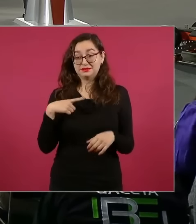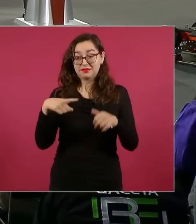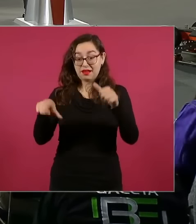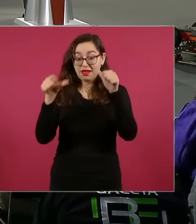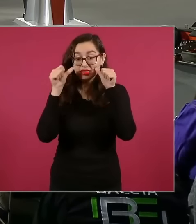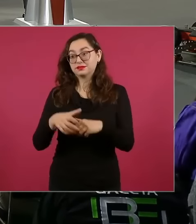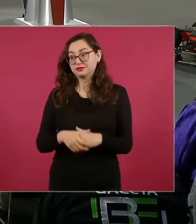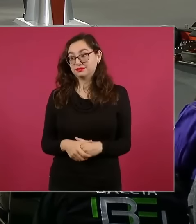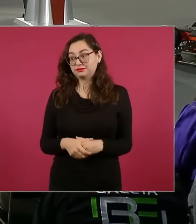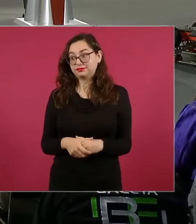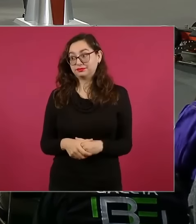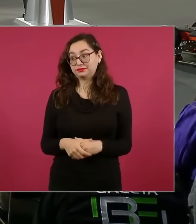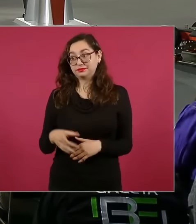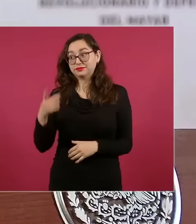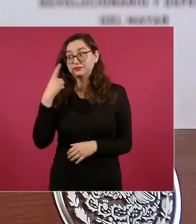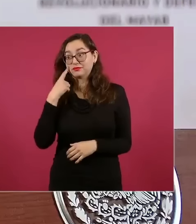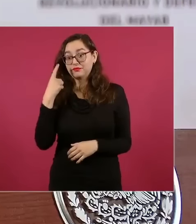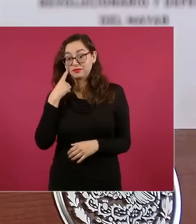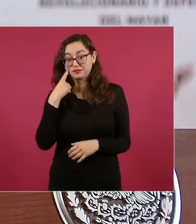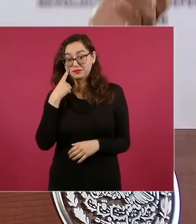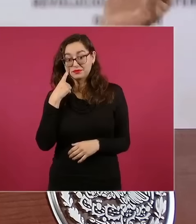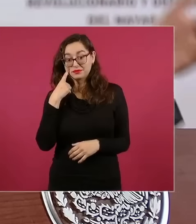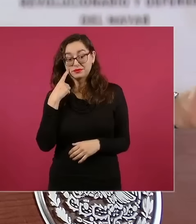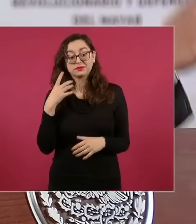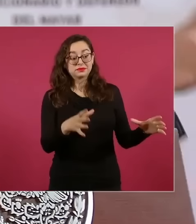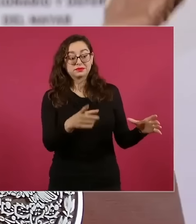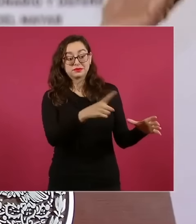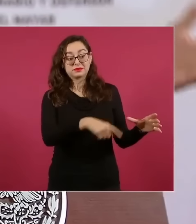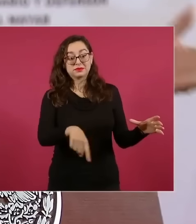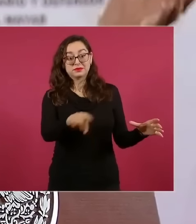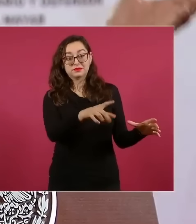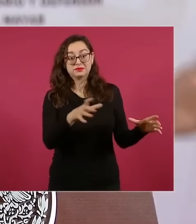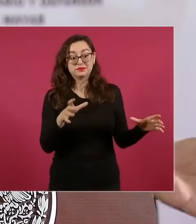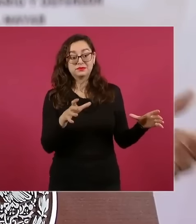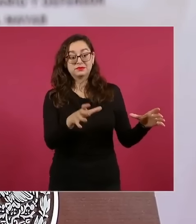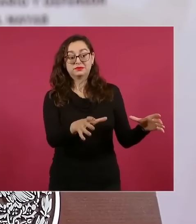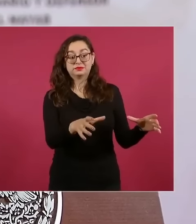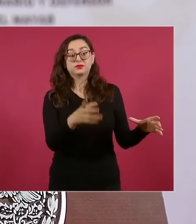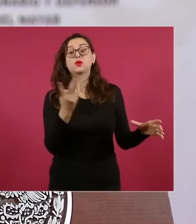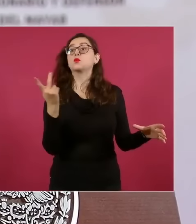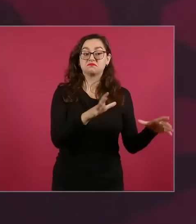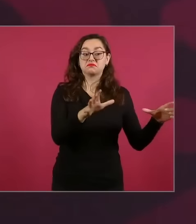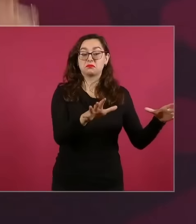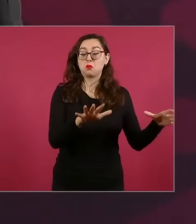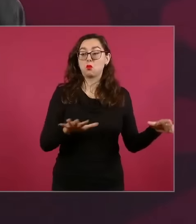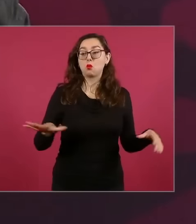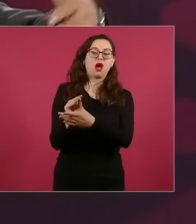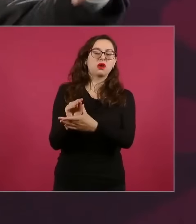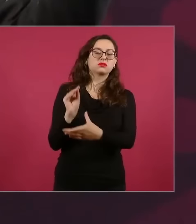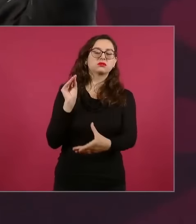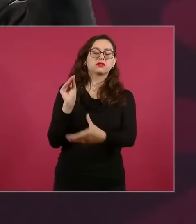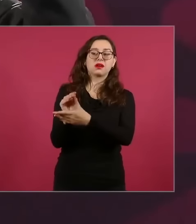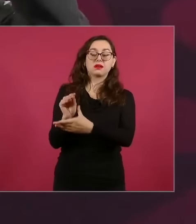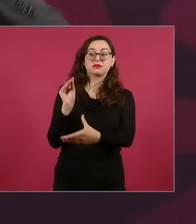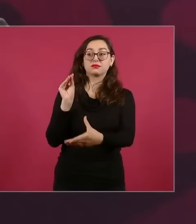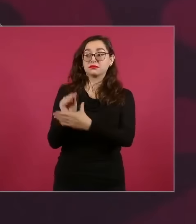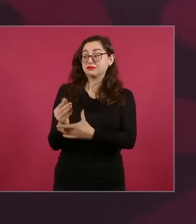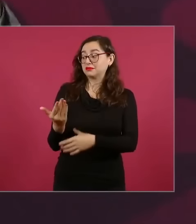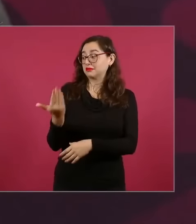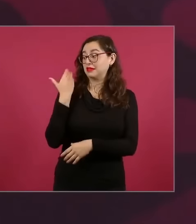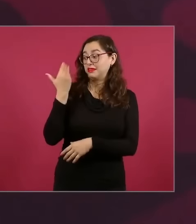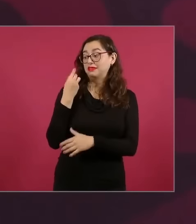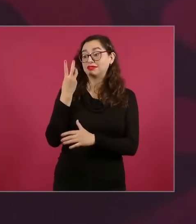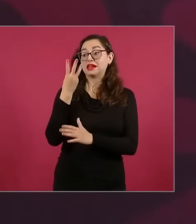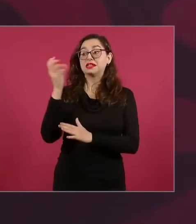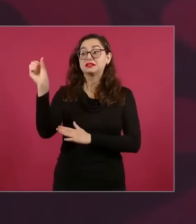que no les pase lo que sucedió hace un poco más de dos meses porque el conservadurismo